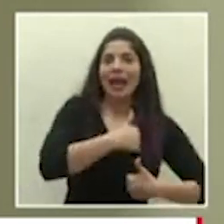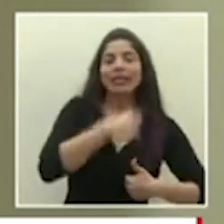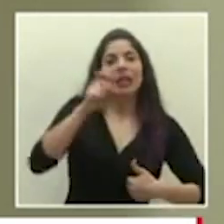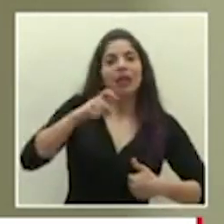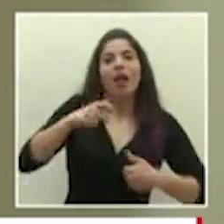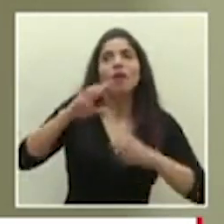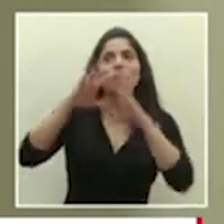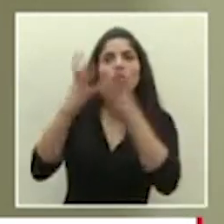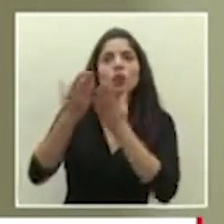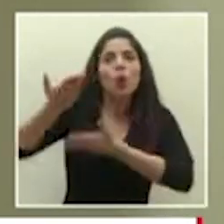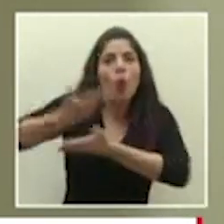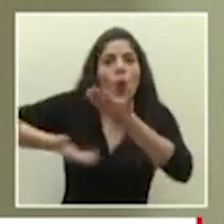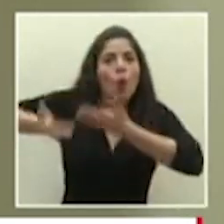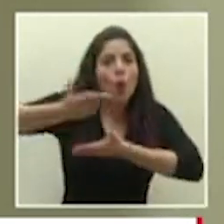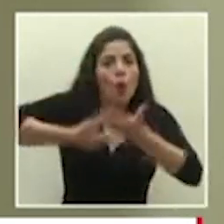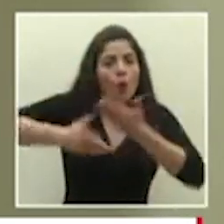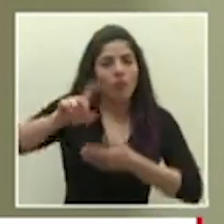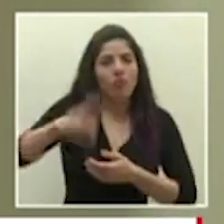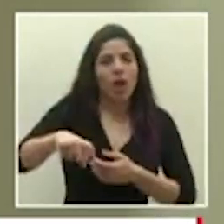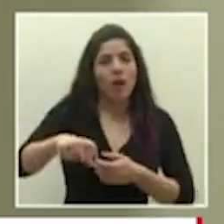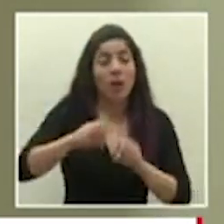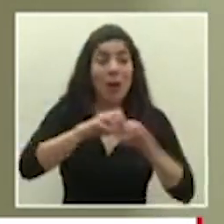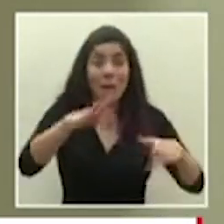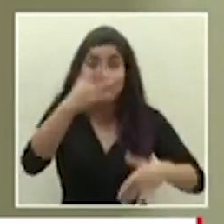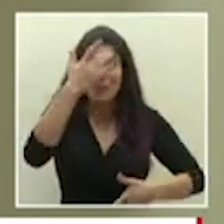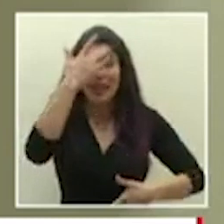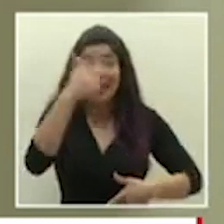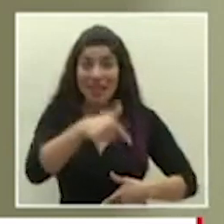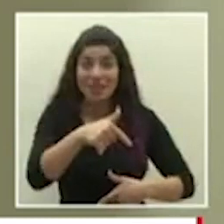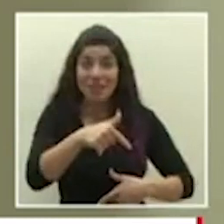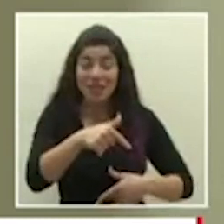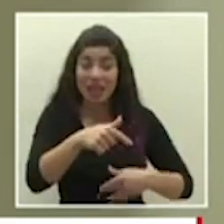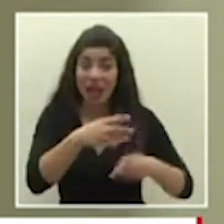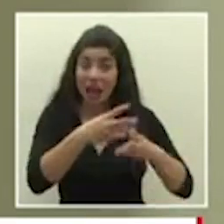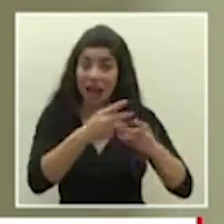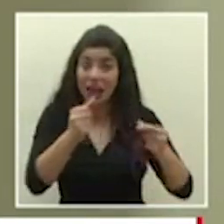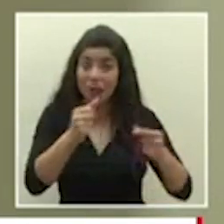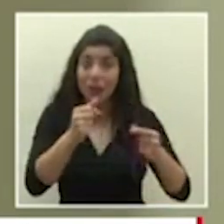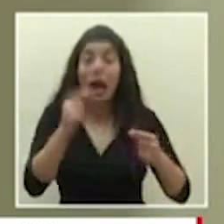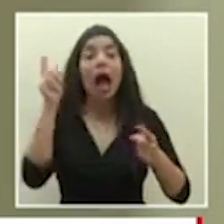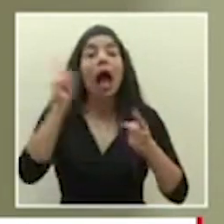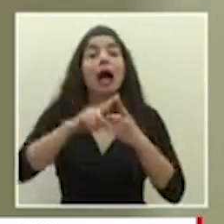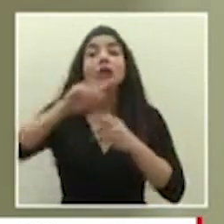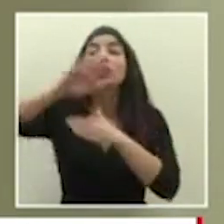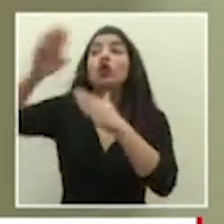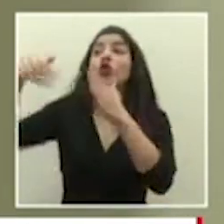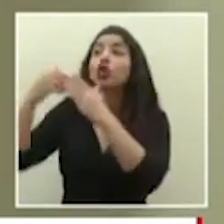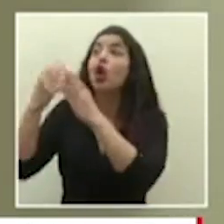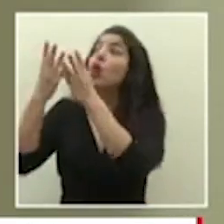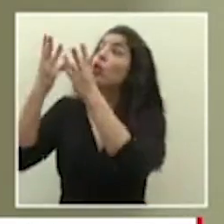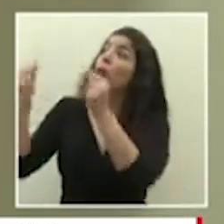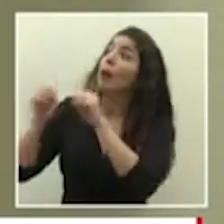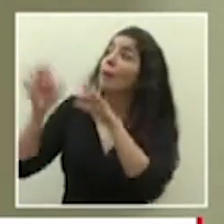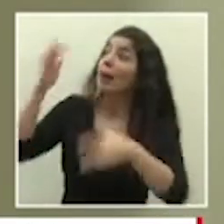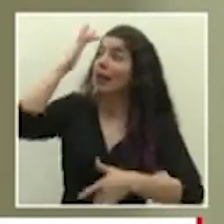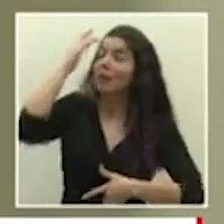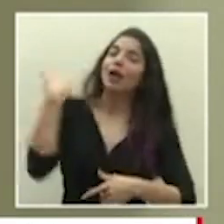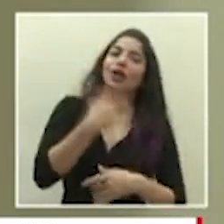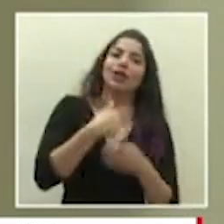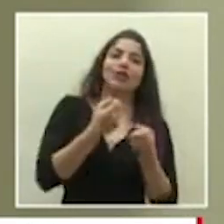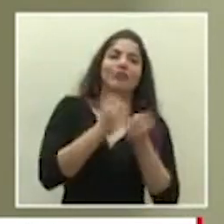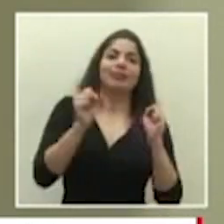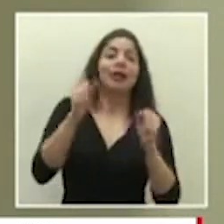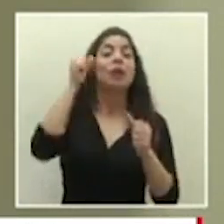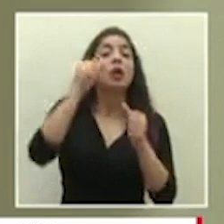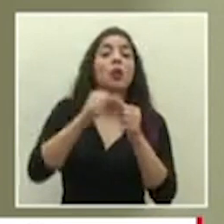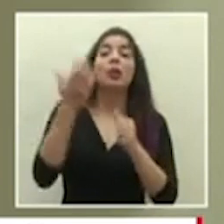y en una pandemia no salimos de la pandemia hasta que todos salgan de la pandemia recordemos que hace